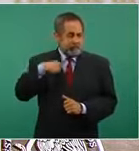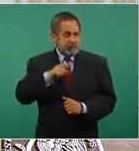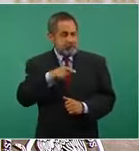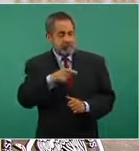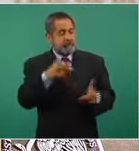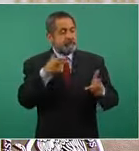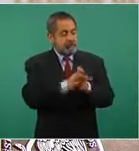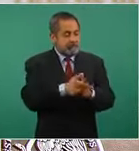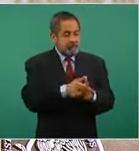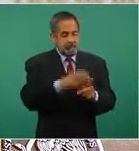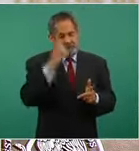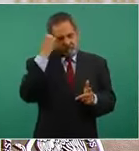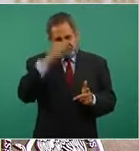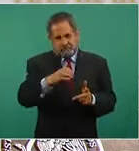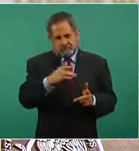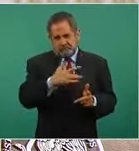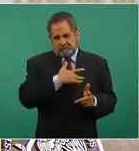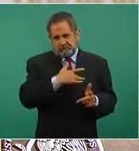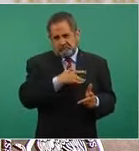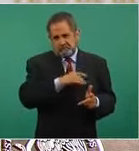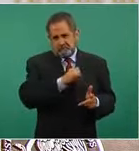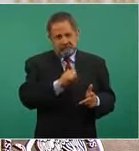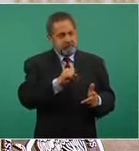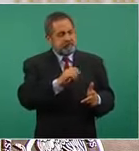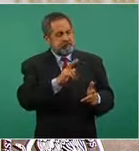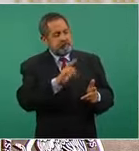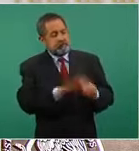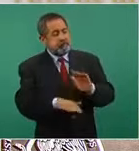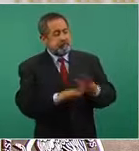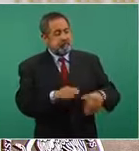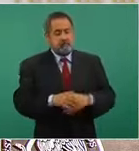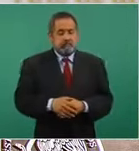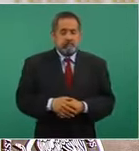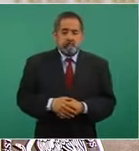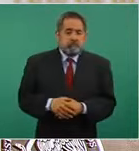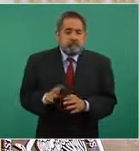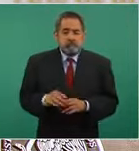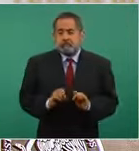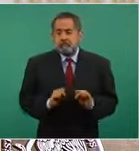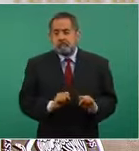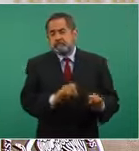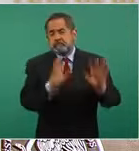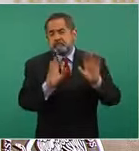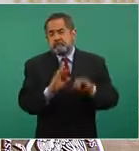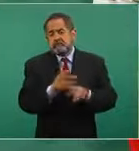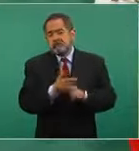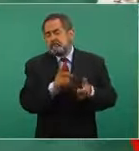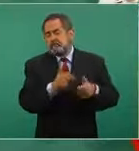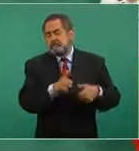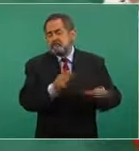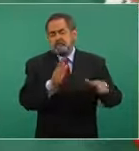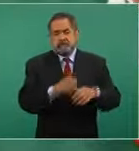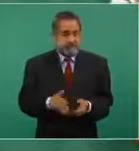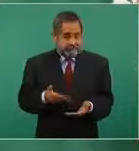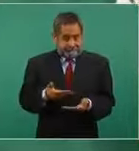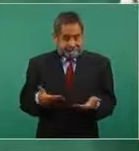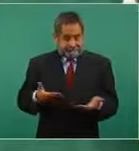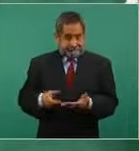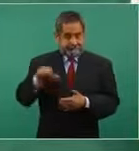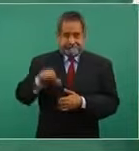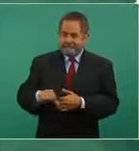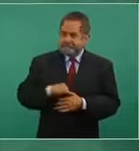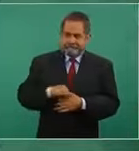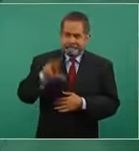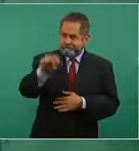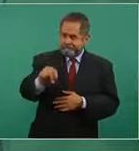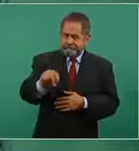y podía haber impunidad. Ahora no